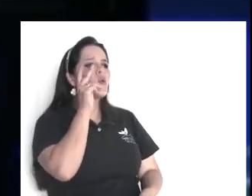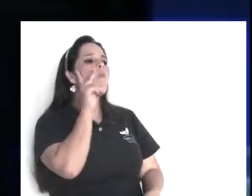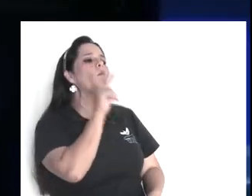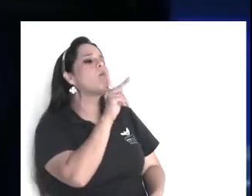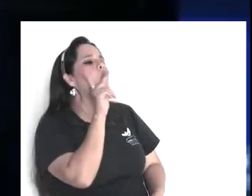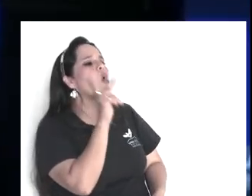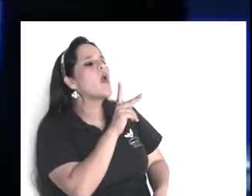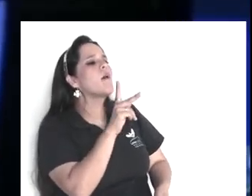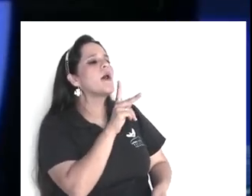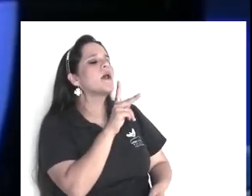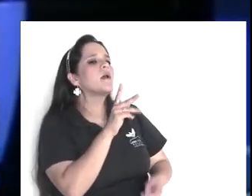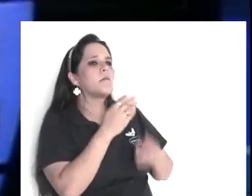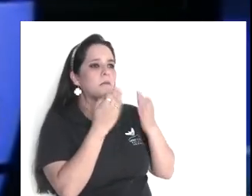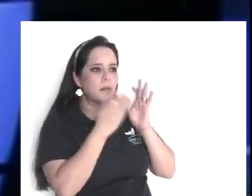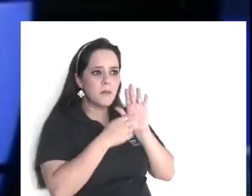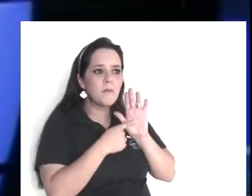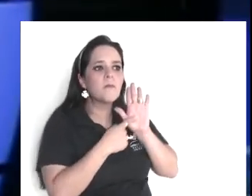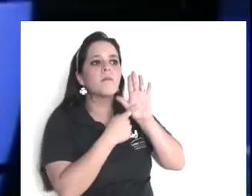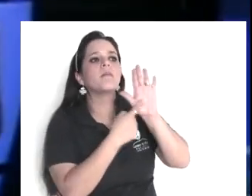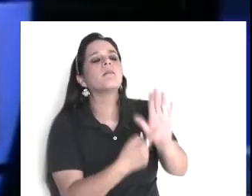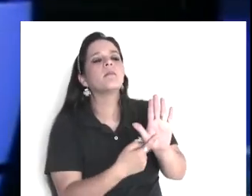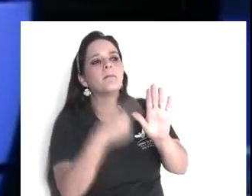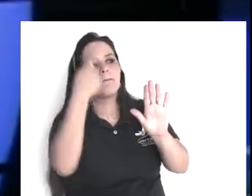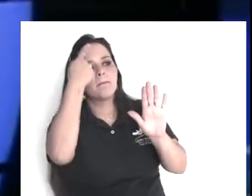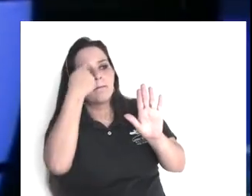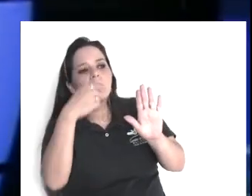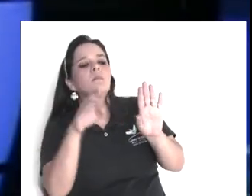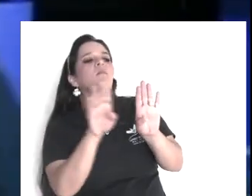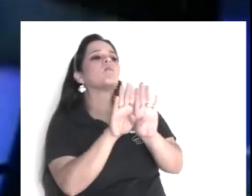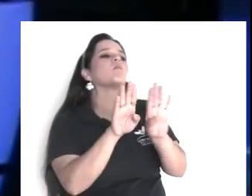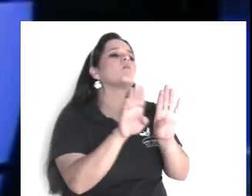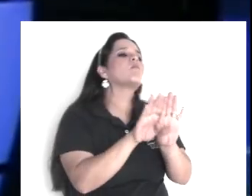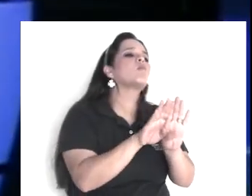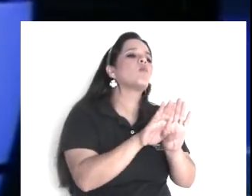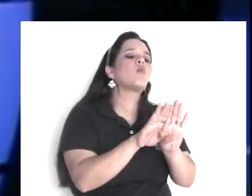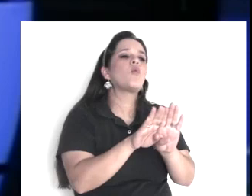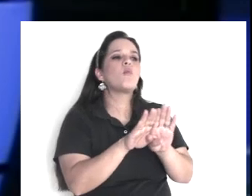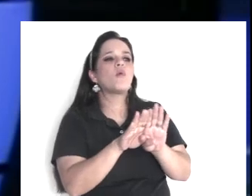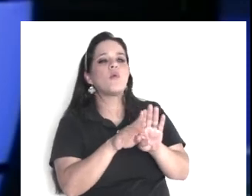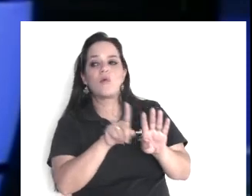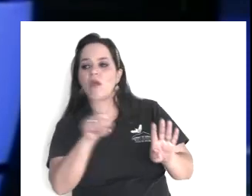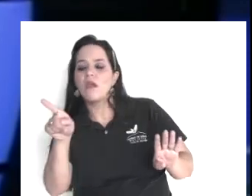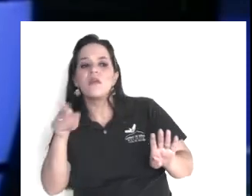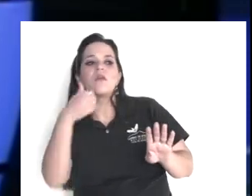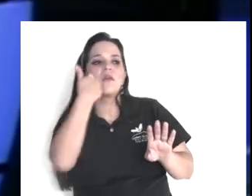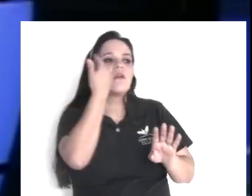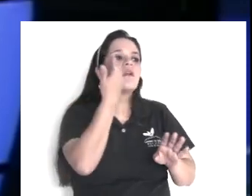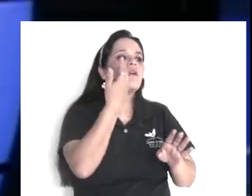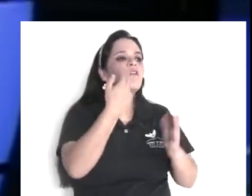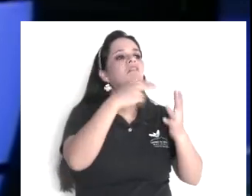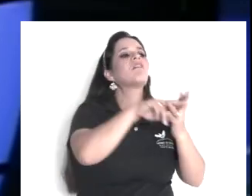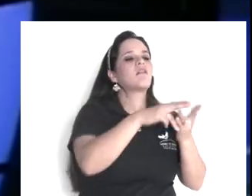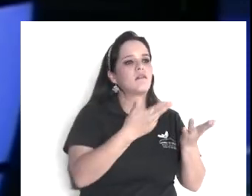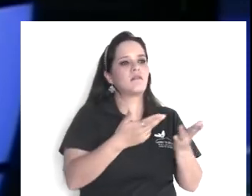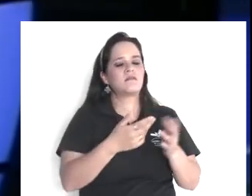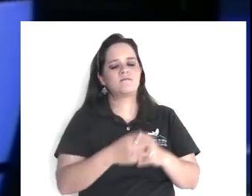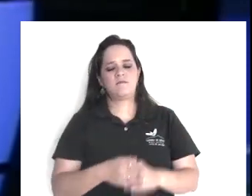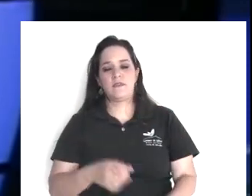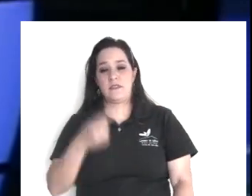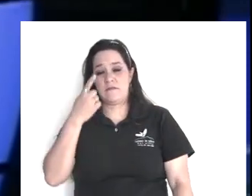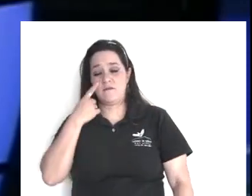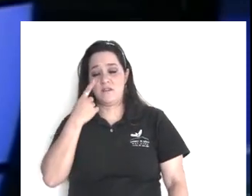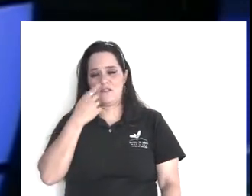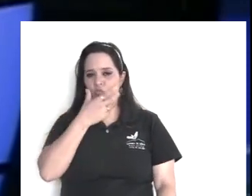una vez yo estaba, aquí en el centro de la ciudad, en una esquina, parado, de pronto viene un auto, en una velocidad, a alta velocidad,